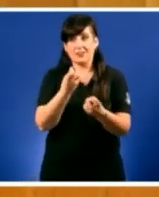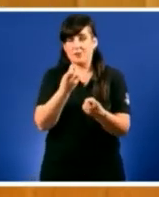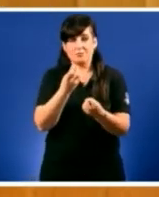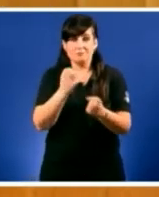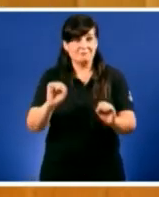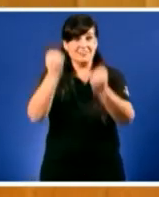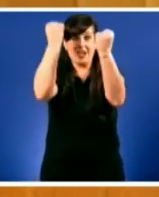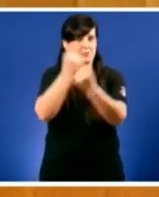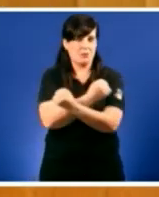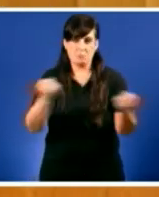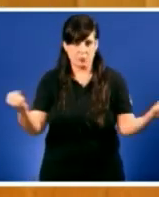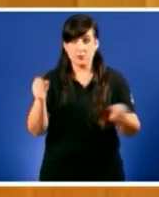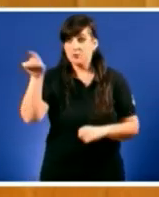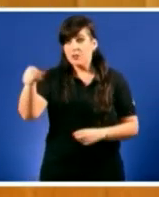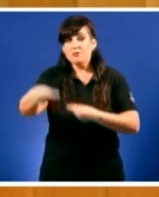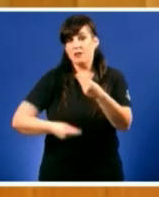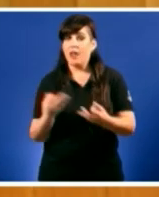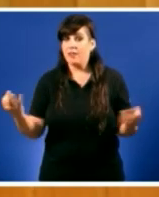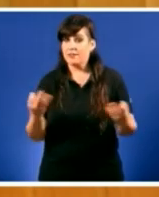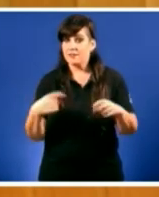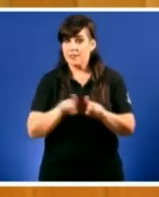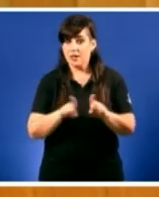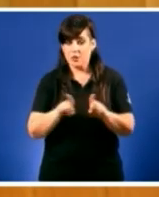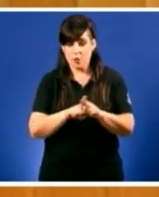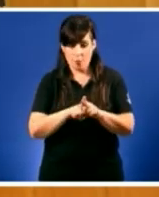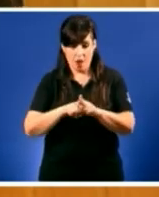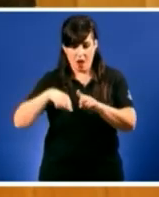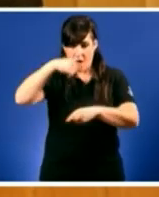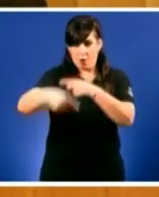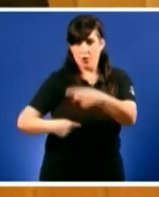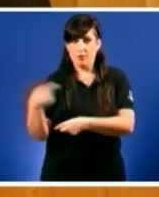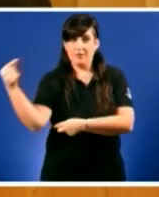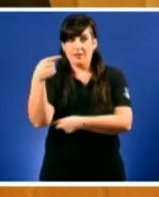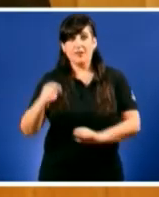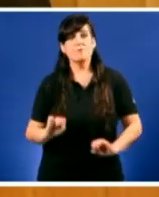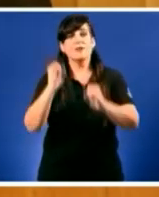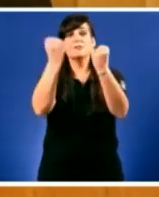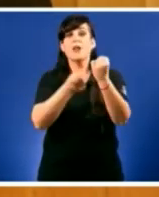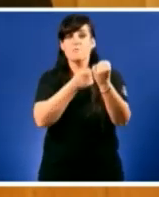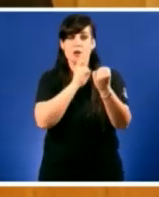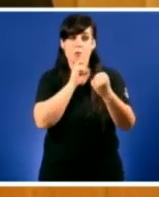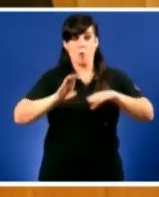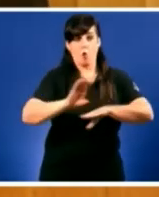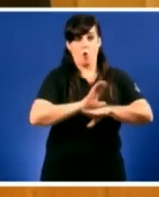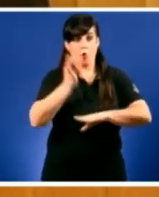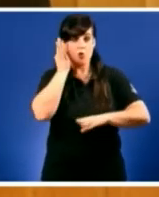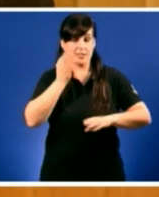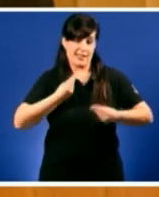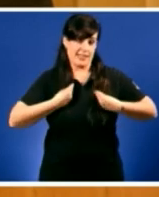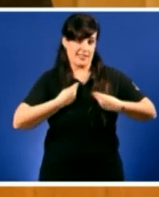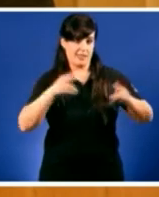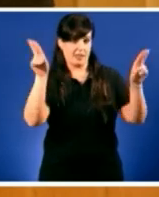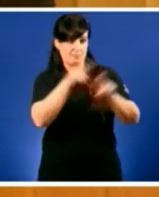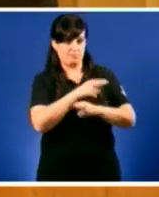vosted intenta salvar os restos do naufraxo cesando a conselleira de Sanidade. Pero chamou